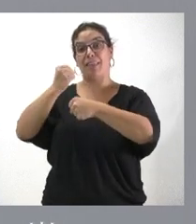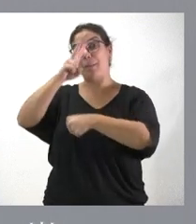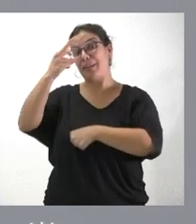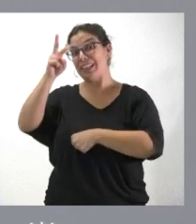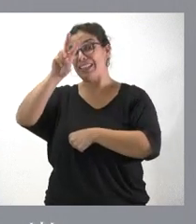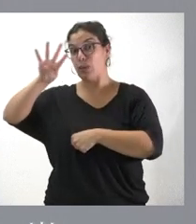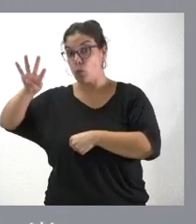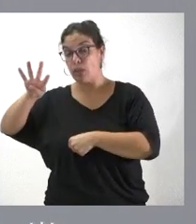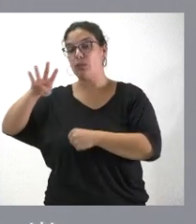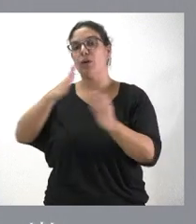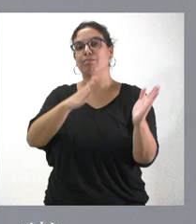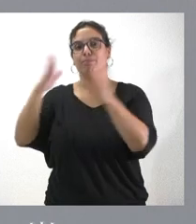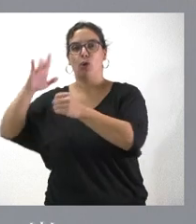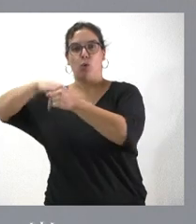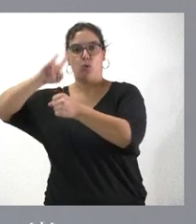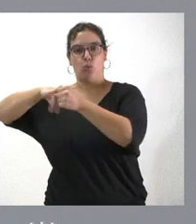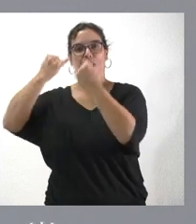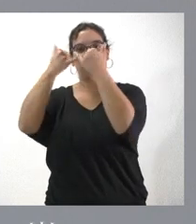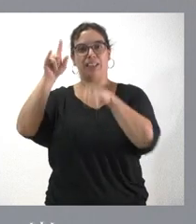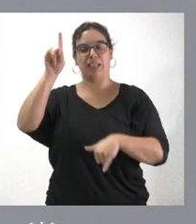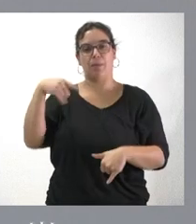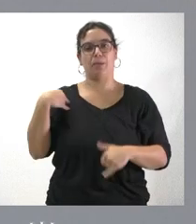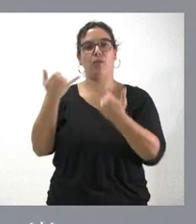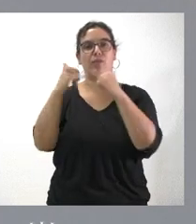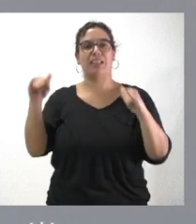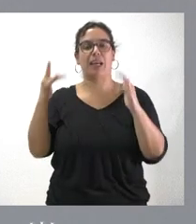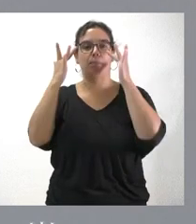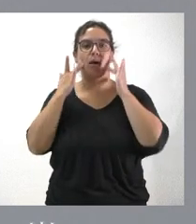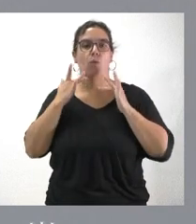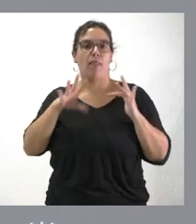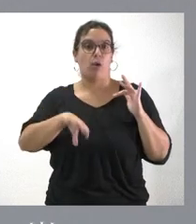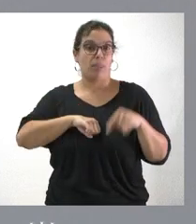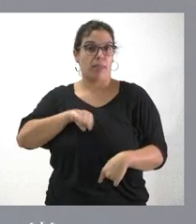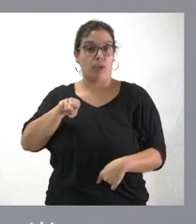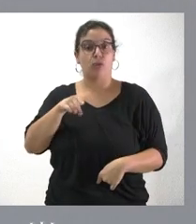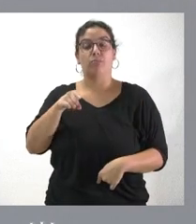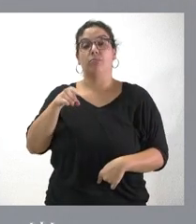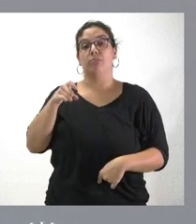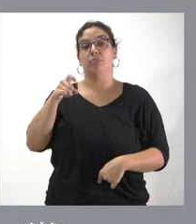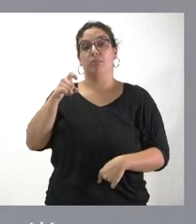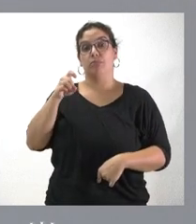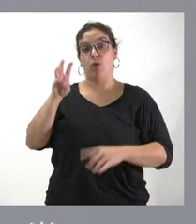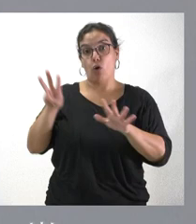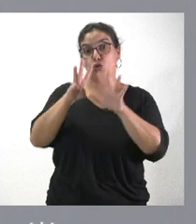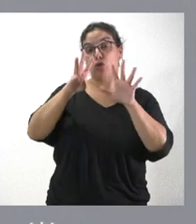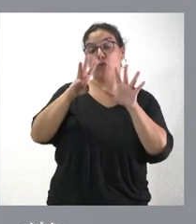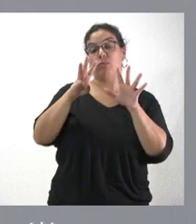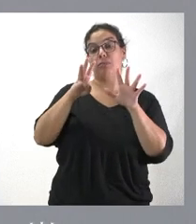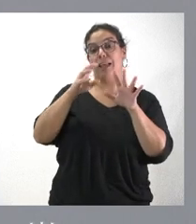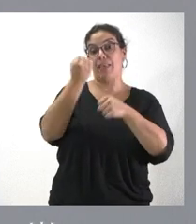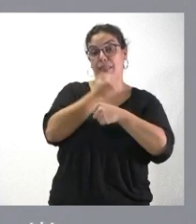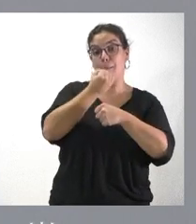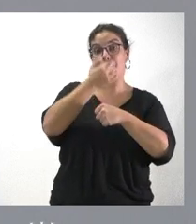al lunes la fiesta de la Inmaculada Concepción que hubiera caído en domingo, 8 de diciembre. De esta forma,